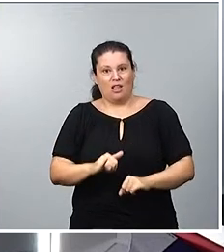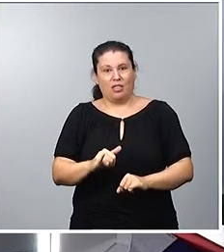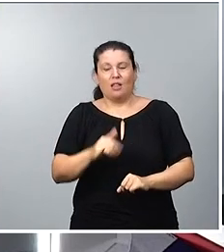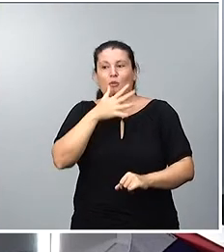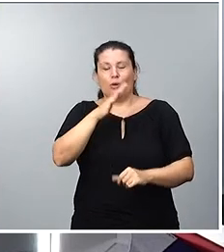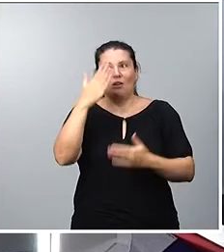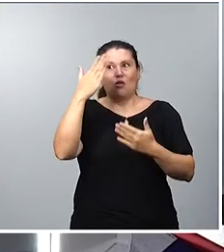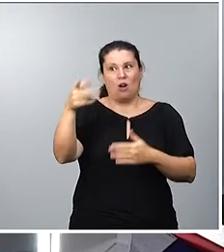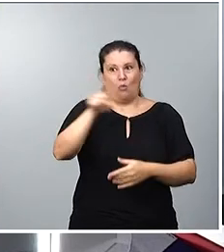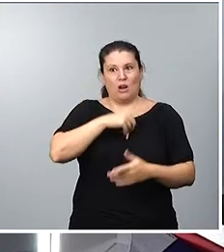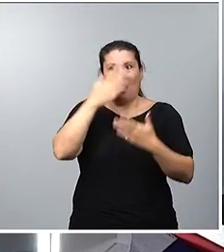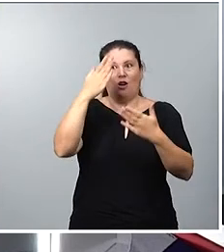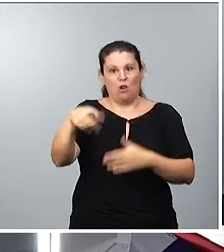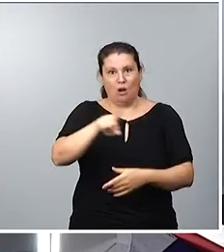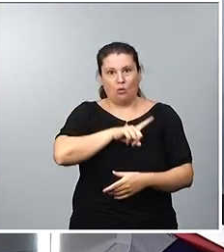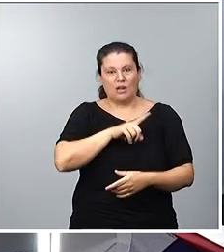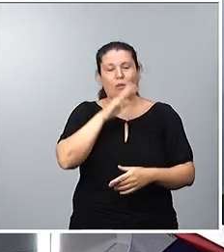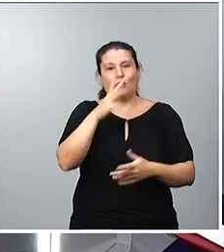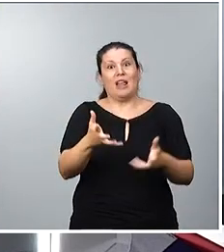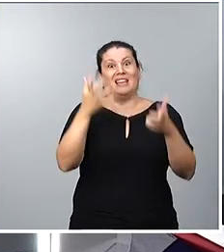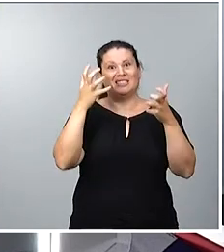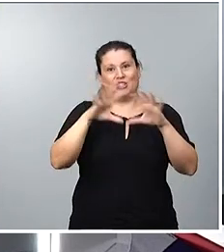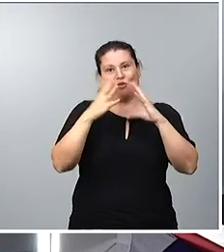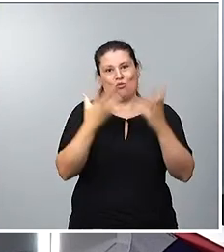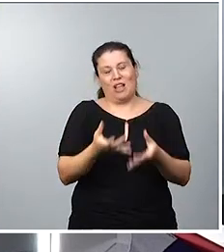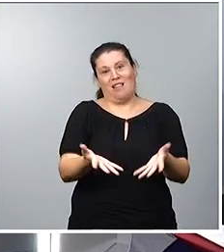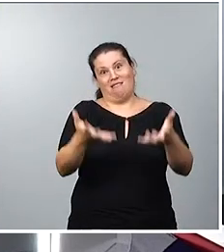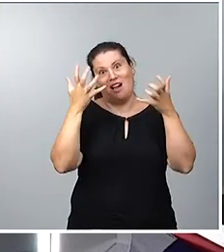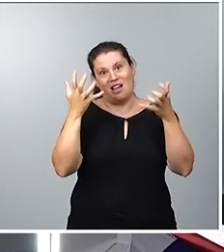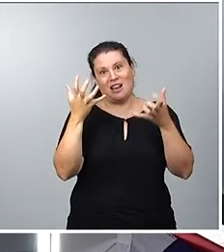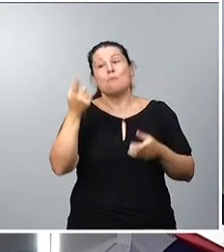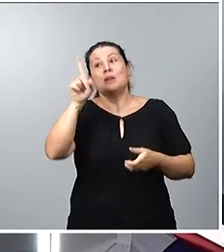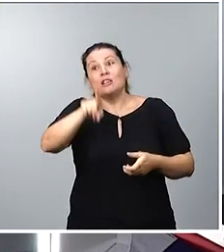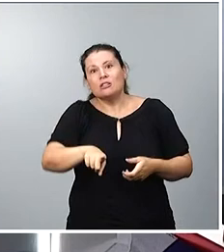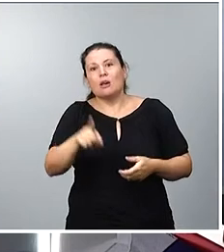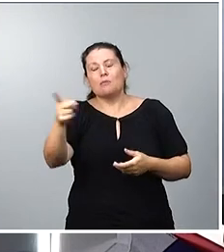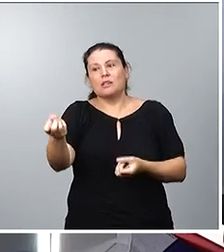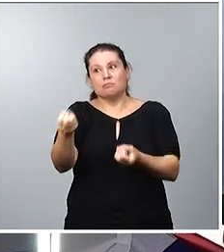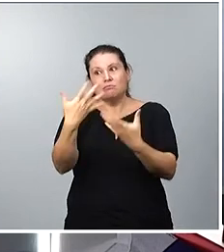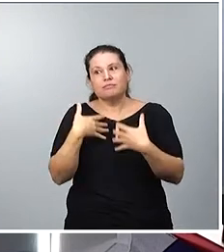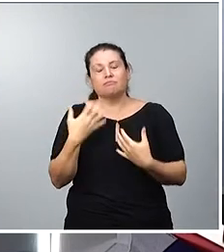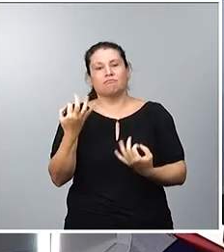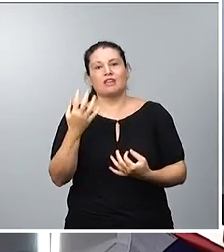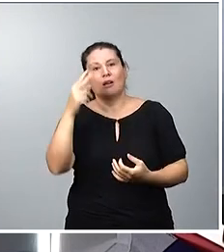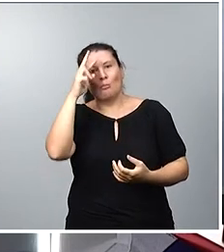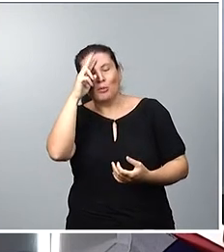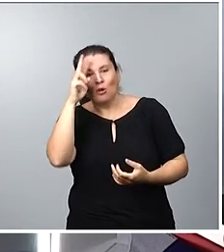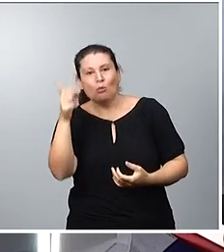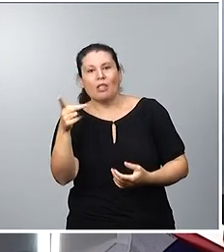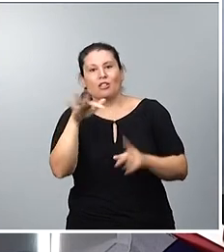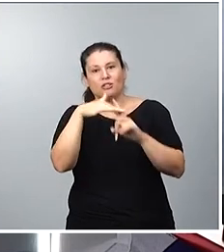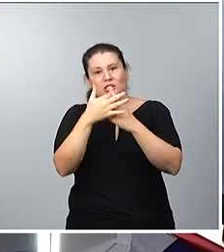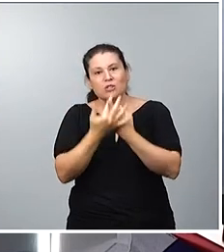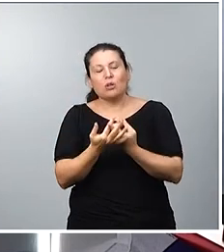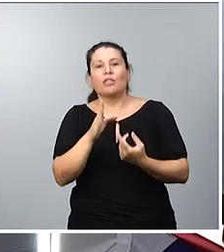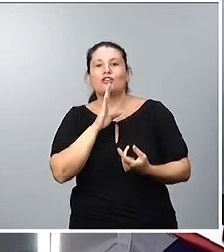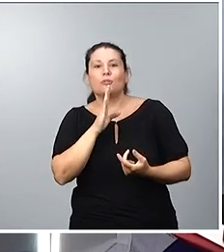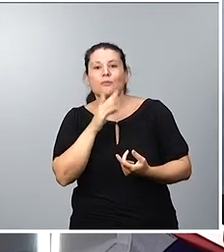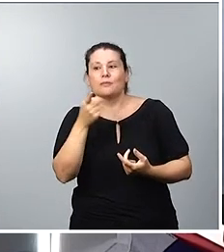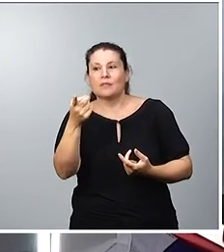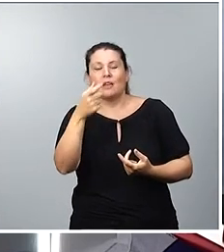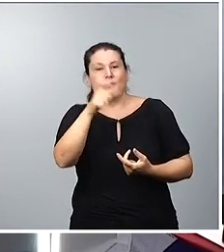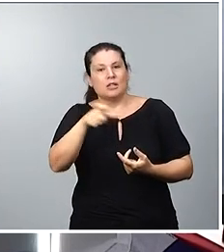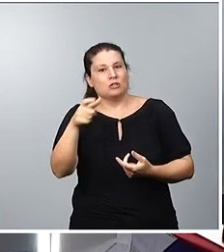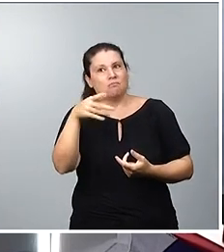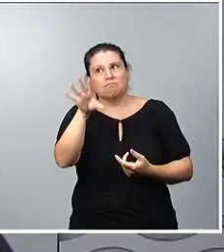éxito deportivo, pero también la preocupación por unos hechos que nadie puede